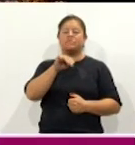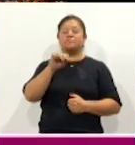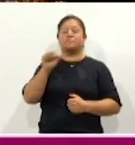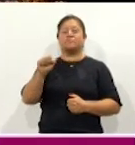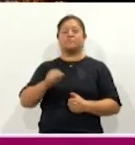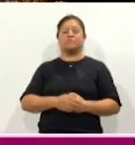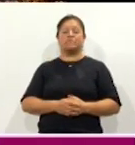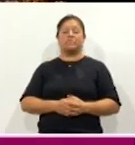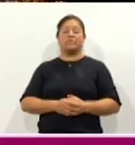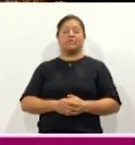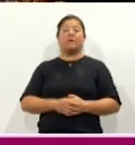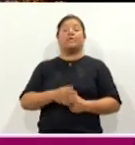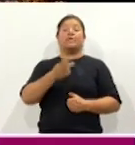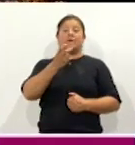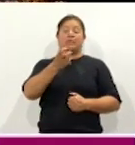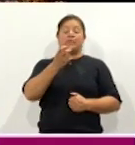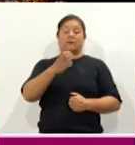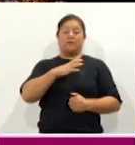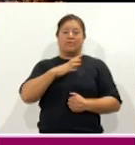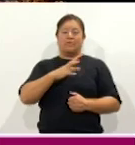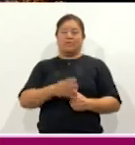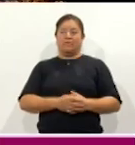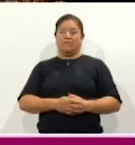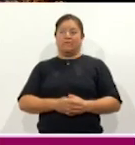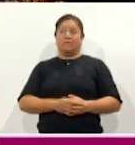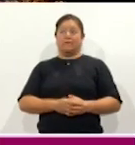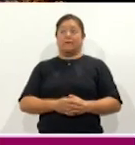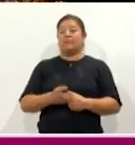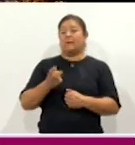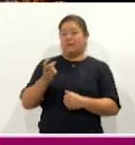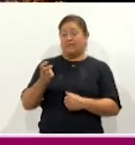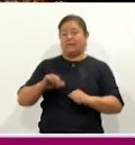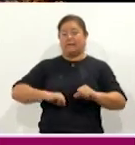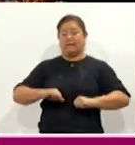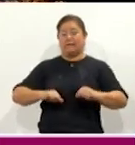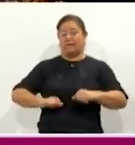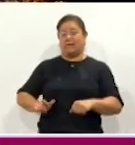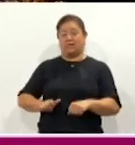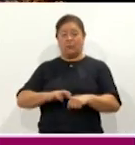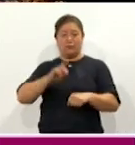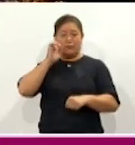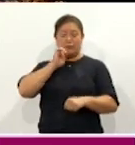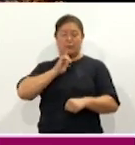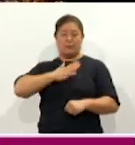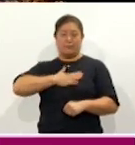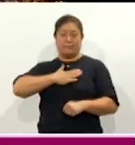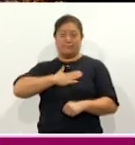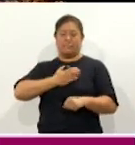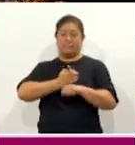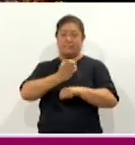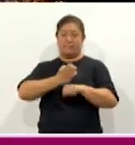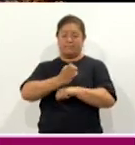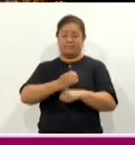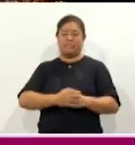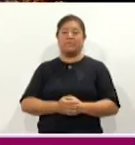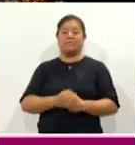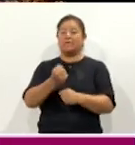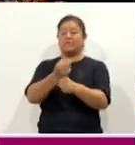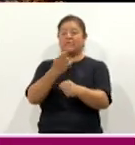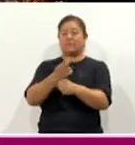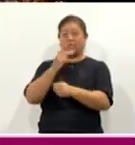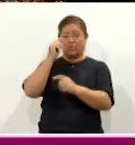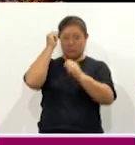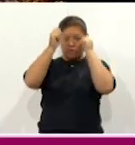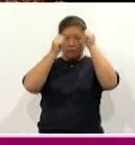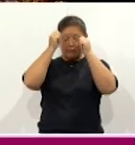Y precisamente durante este evento, la gobernadora de nuestro estado y el secretario de Turismo del